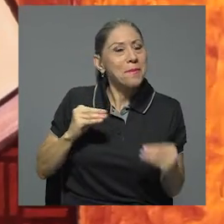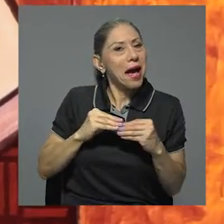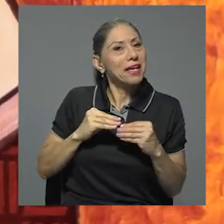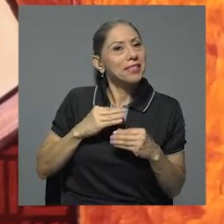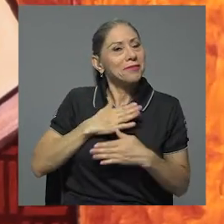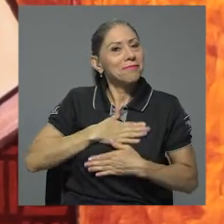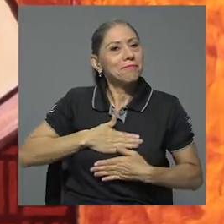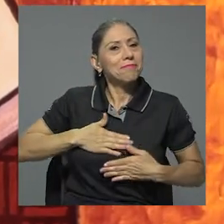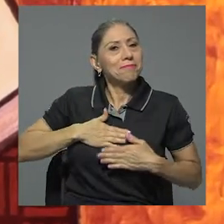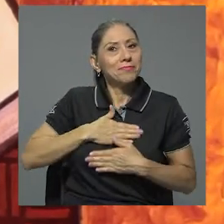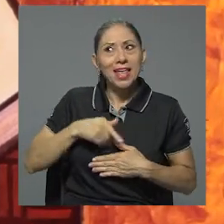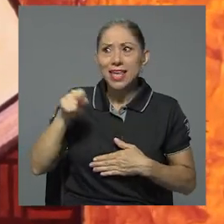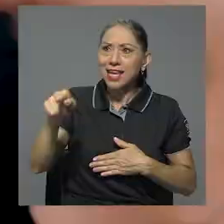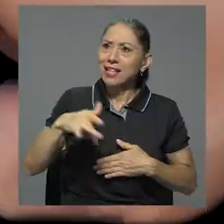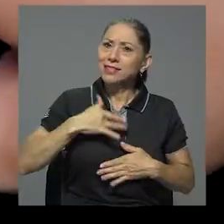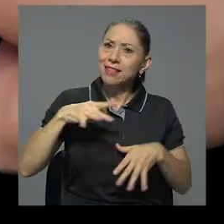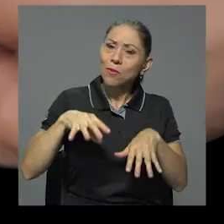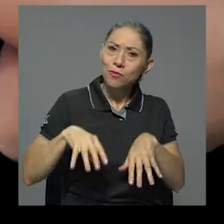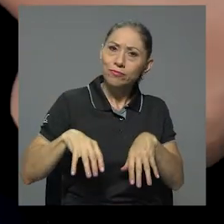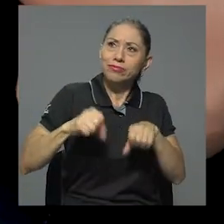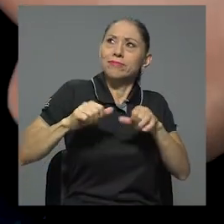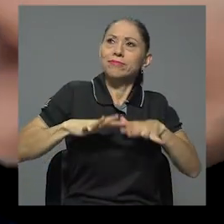placentera y se apropie de este espacio.